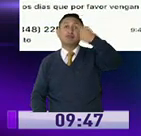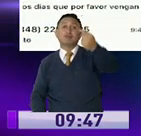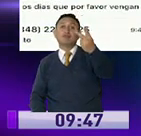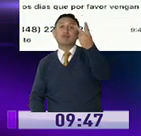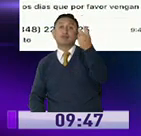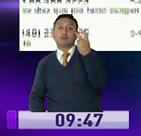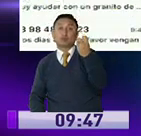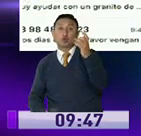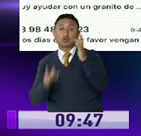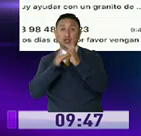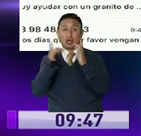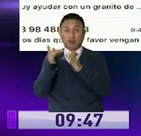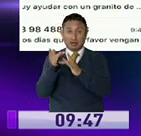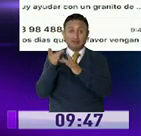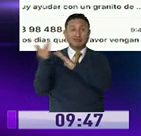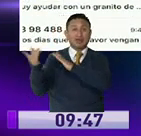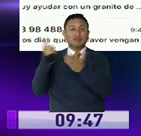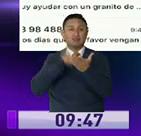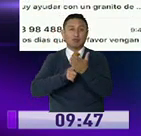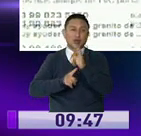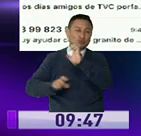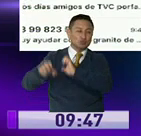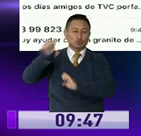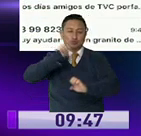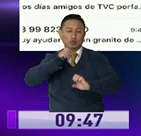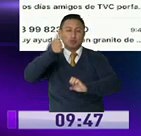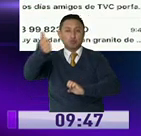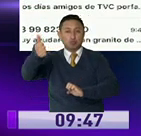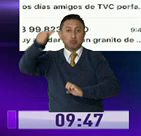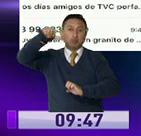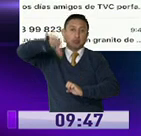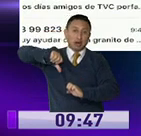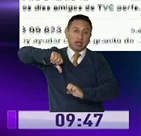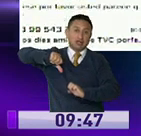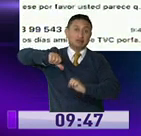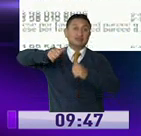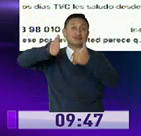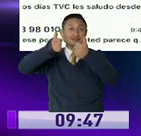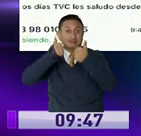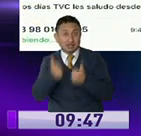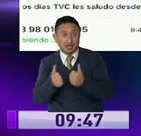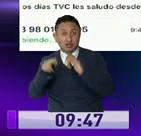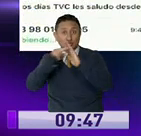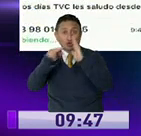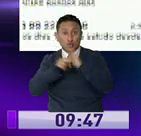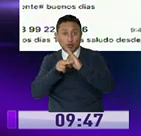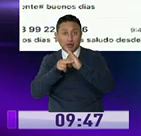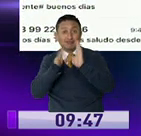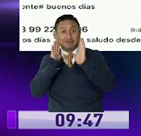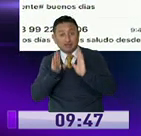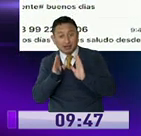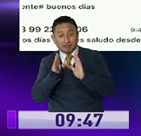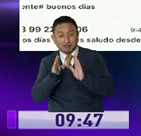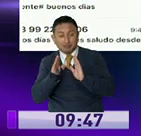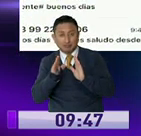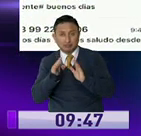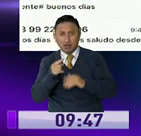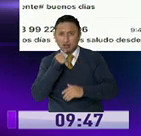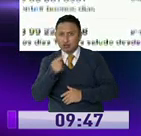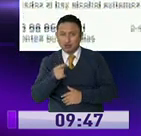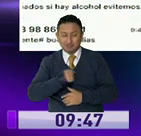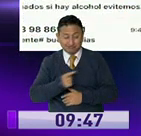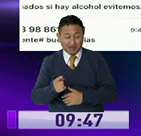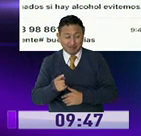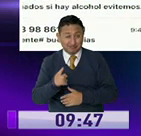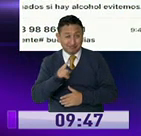siguiente semana. que evaluar también. Claro, vamos a saber si entramos a una normalidad. Si entramos. Yo soy muy franco y yo